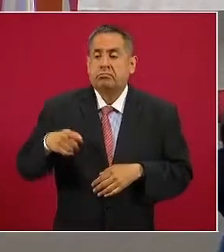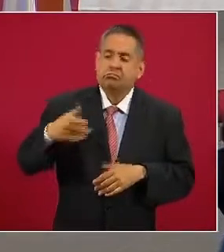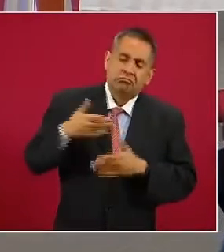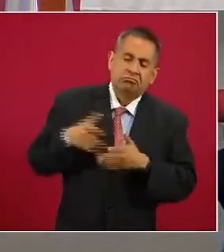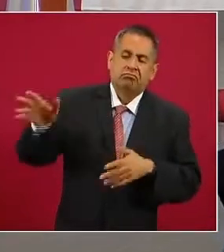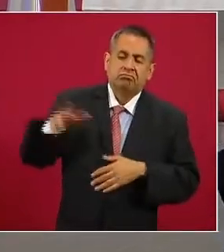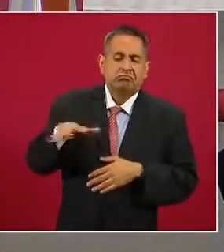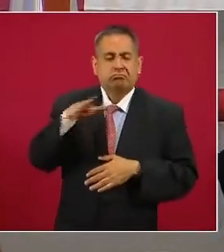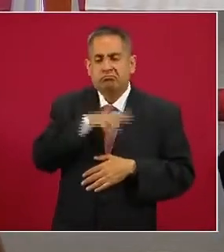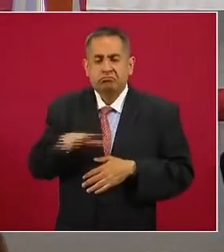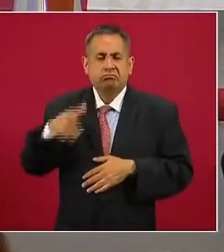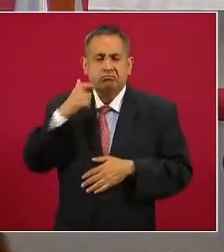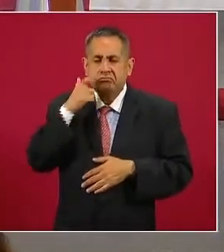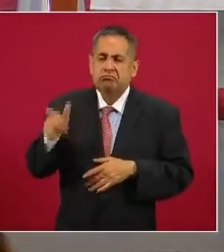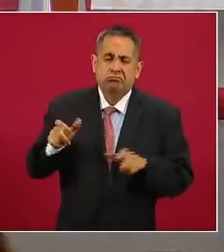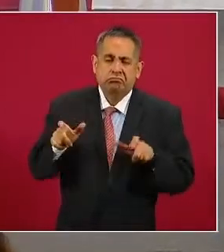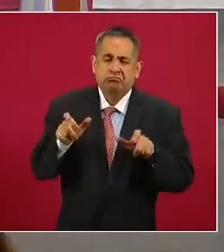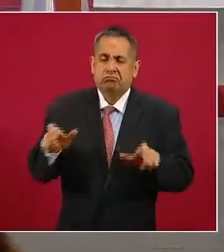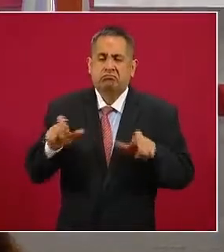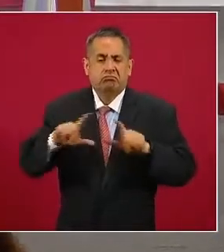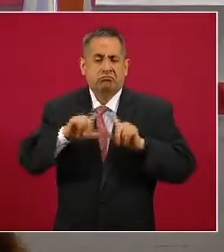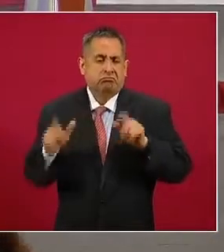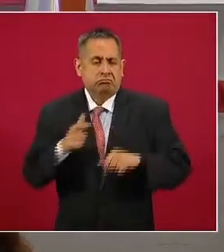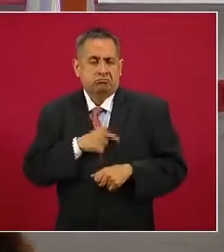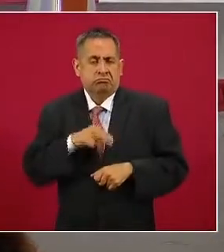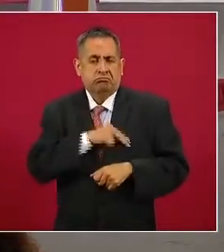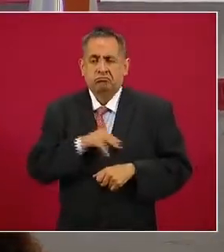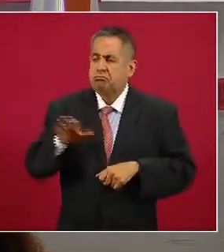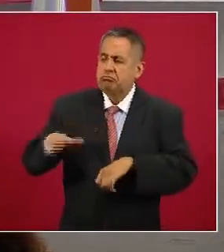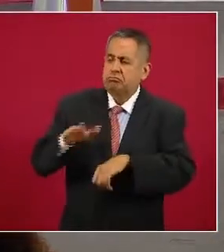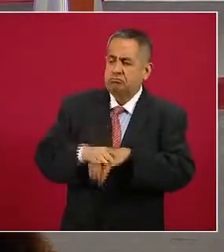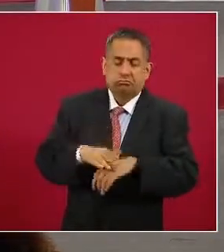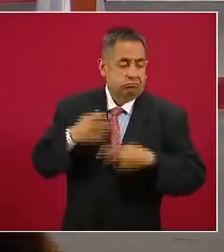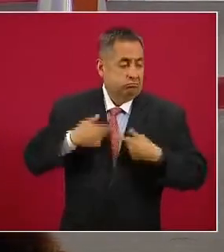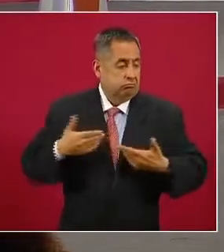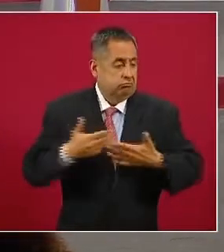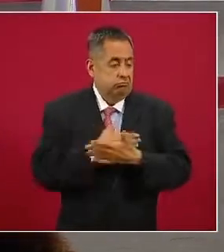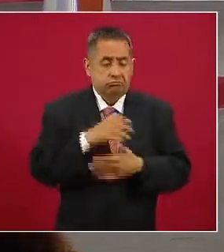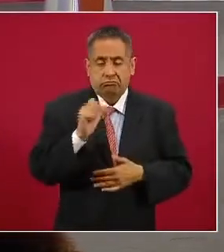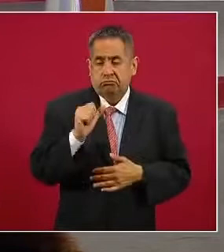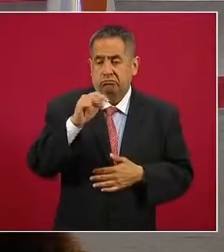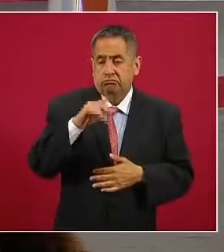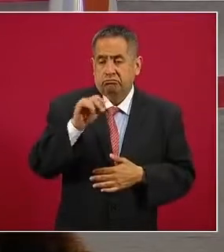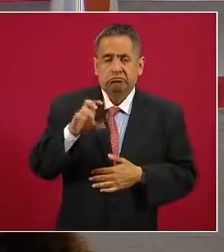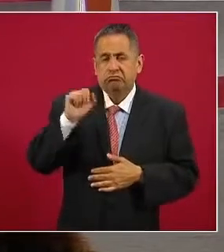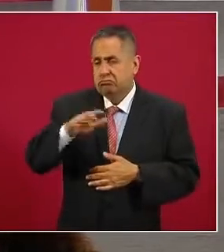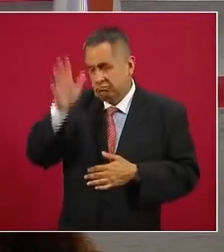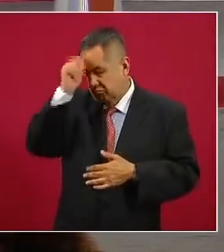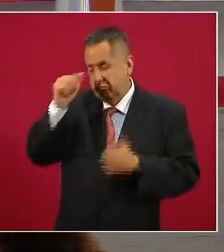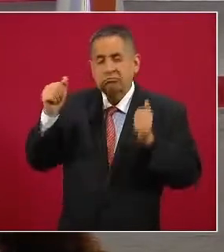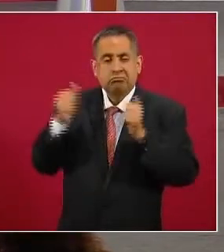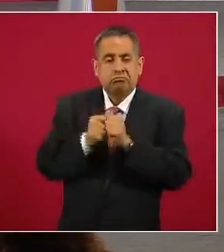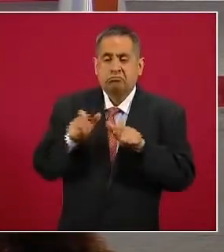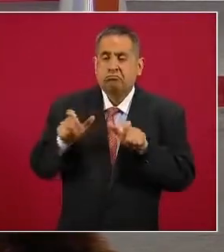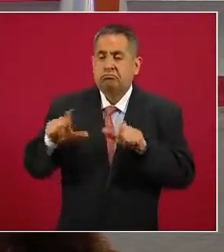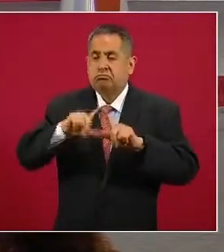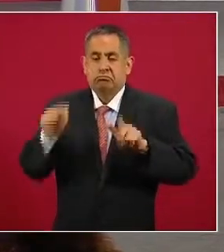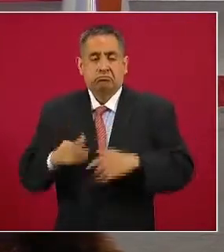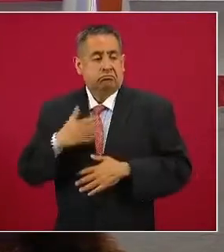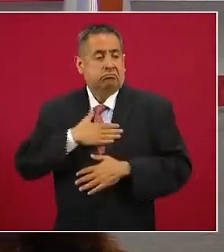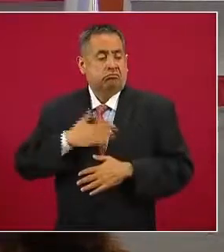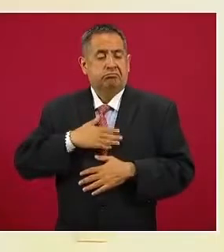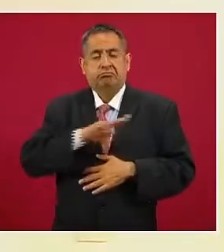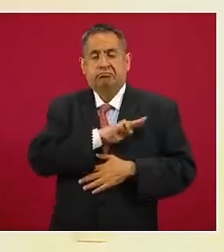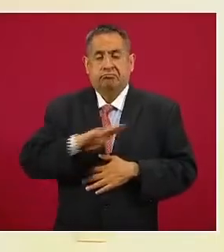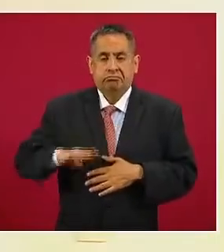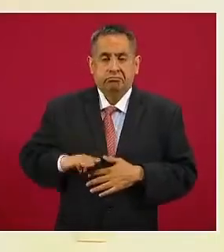aquí rechazo total a la Guardia Nacional y dice los ciudadanos ahumadenses nos manifestamos en contra de la Guardia Nacional en nuestro municipio